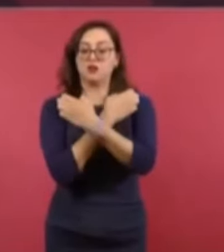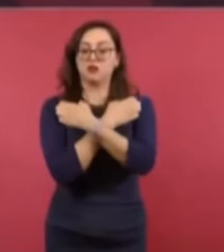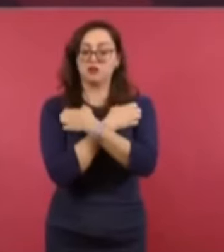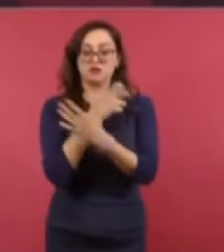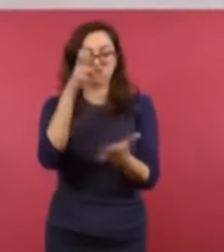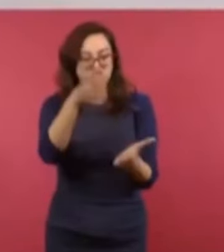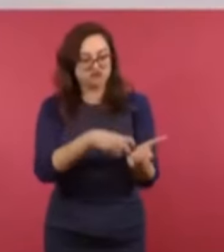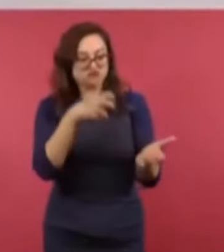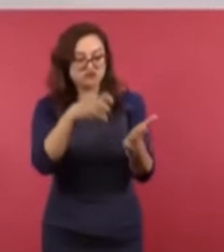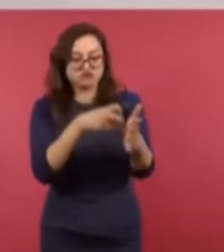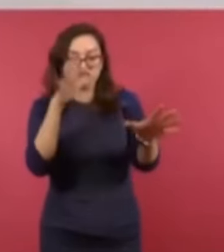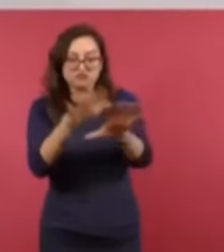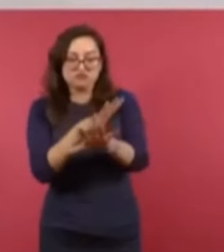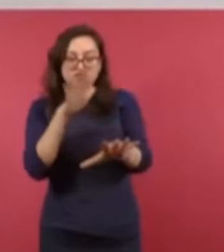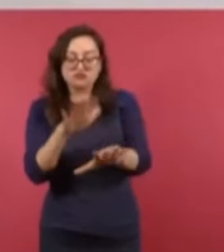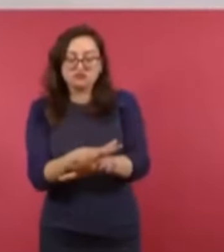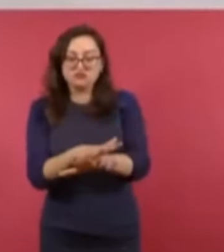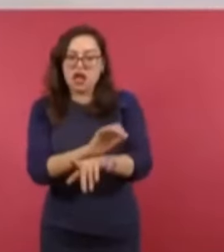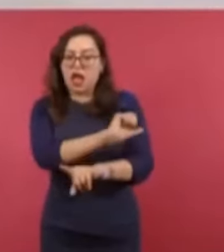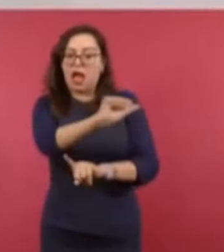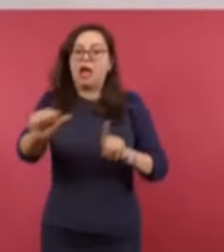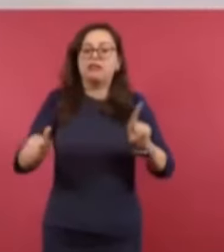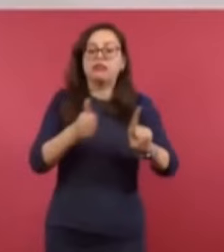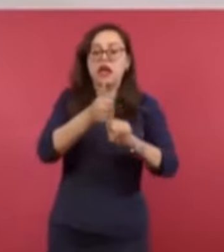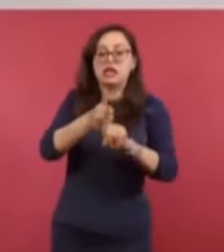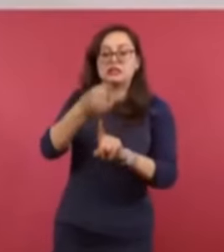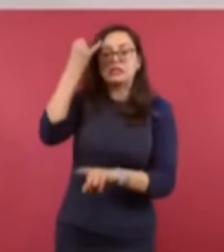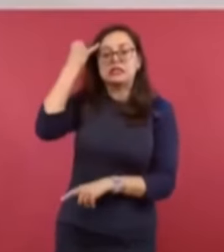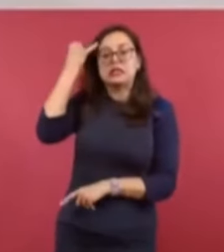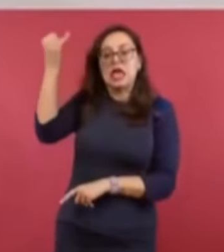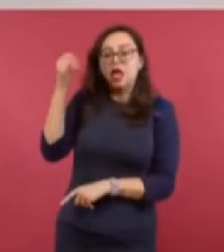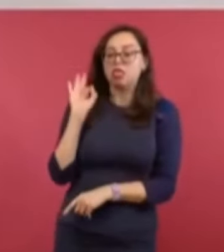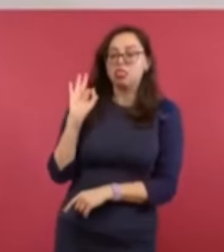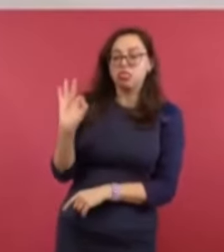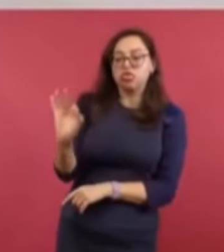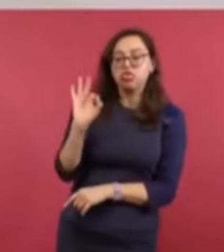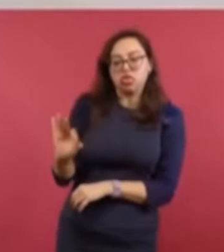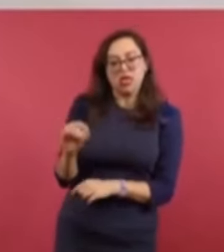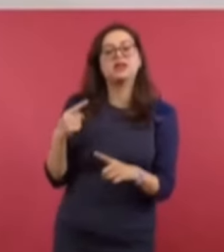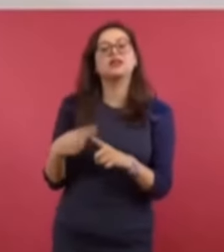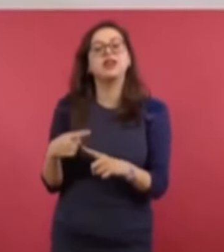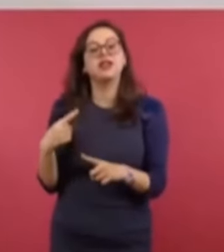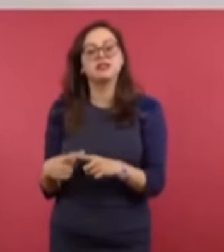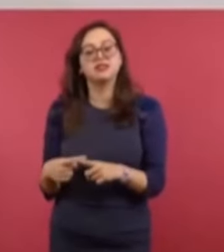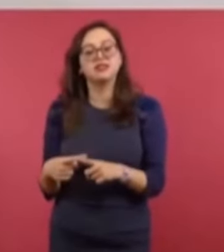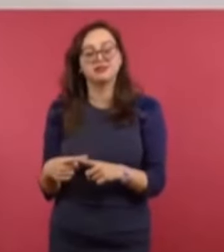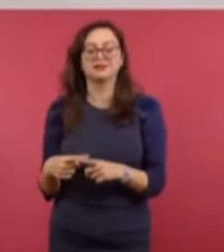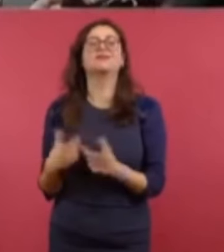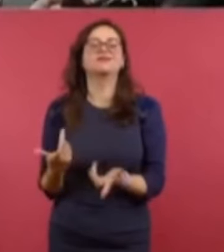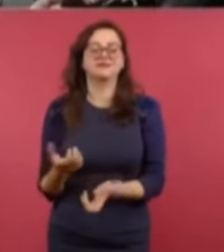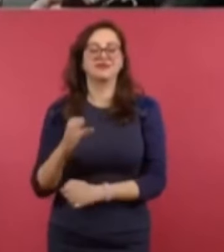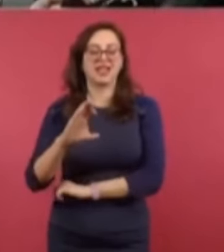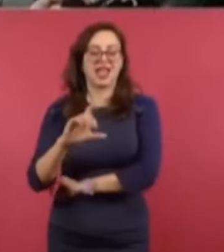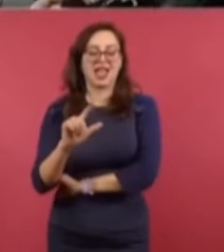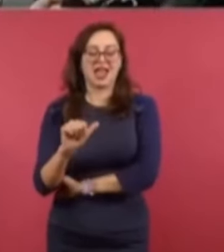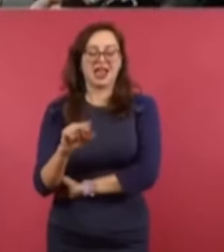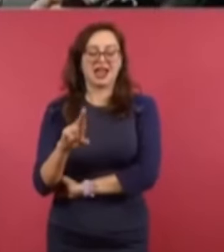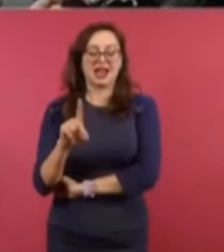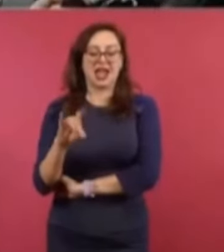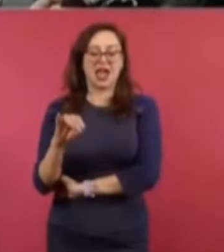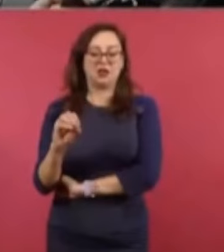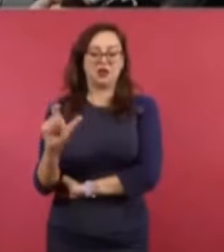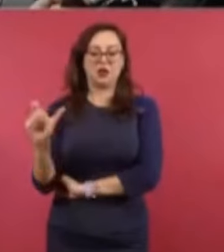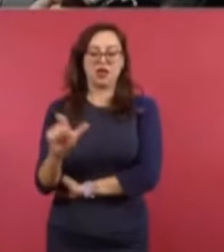Ahí estaba Claudia X. González, hijo, como asesor. Esto en el sexenio